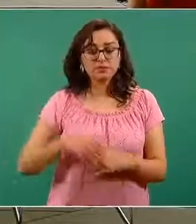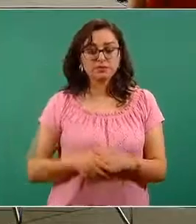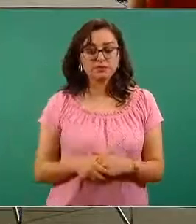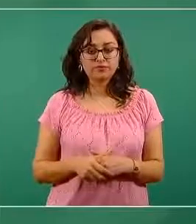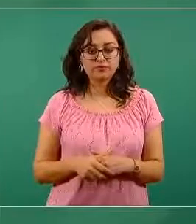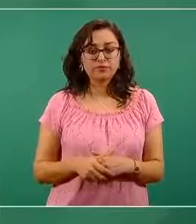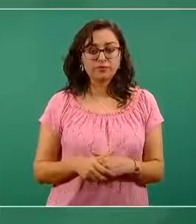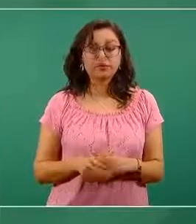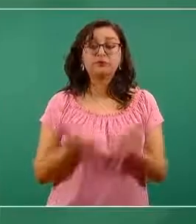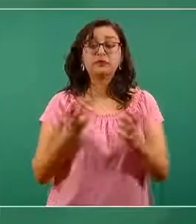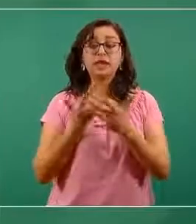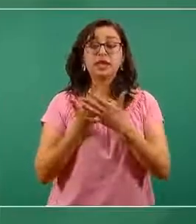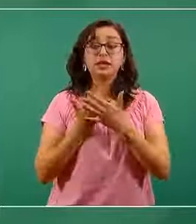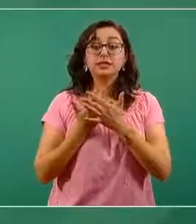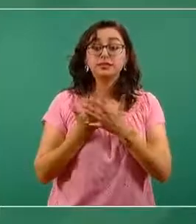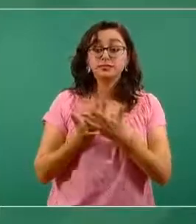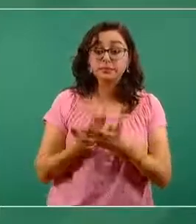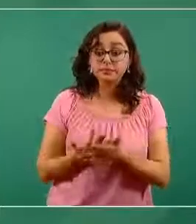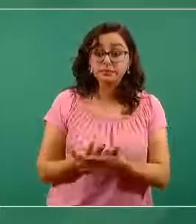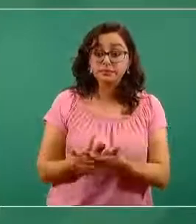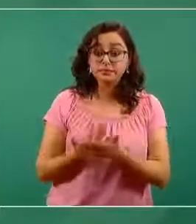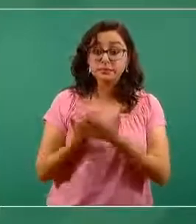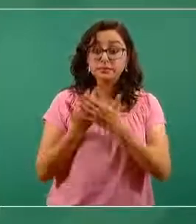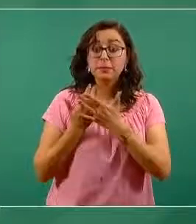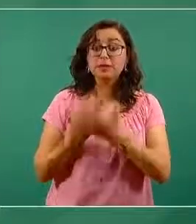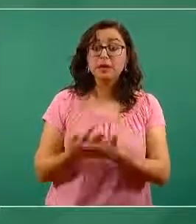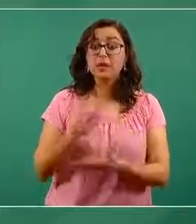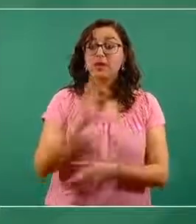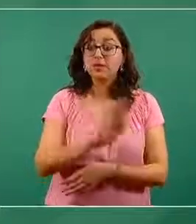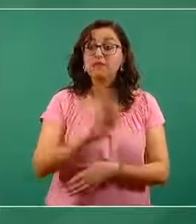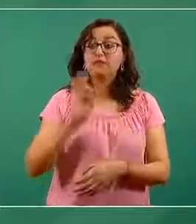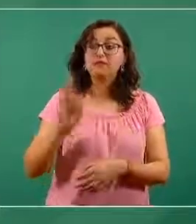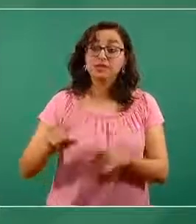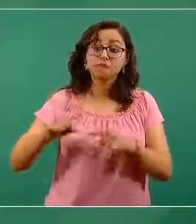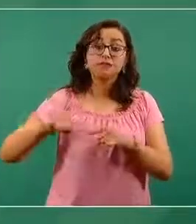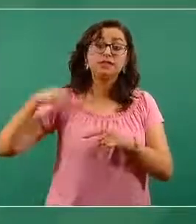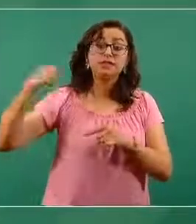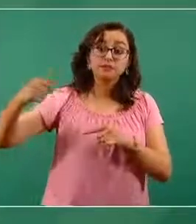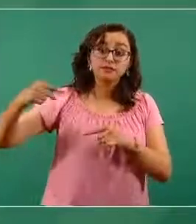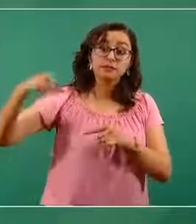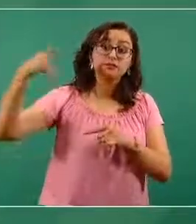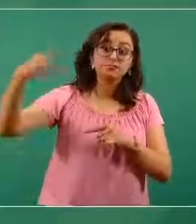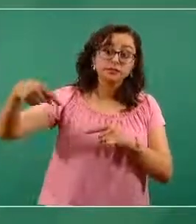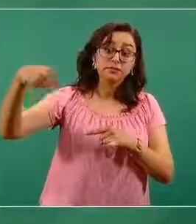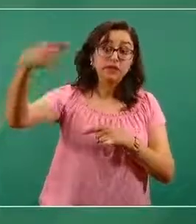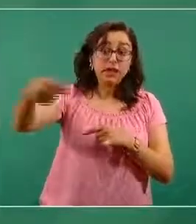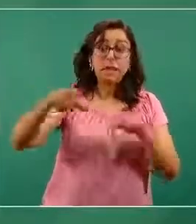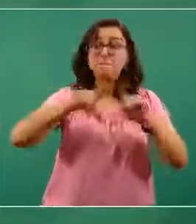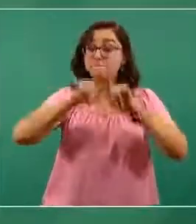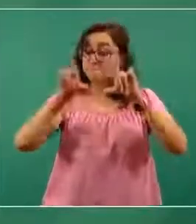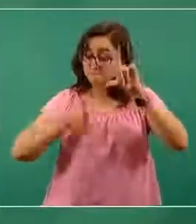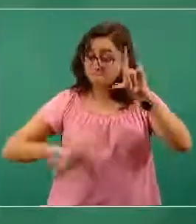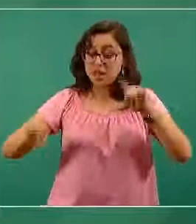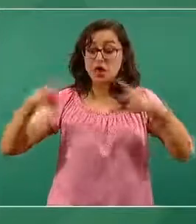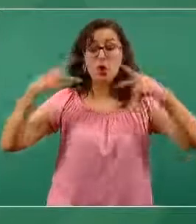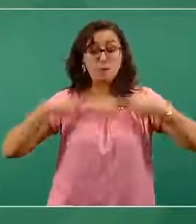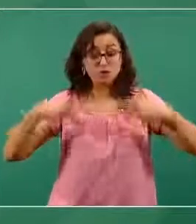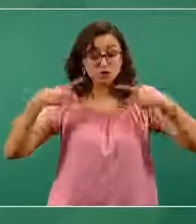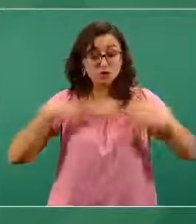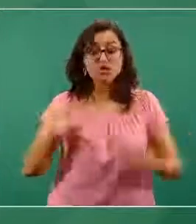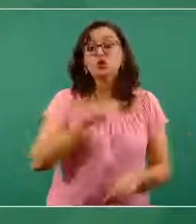Espere su turno, vamos a vacunarnos todas las personas en nuestro país que seamos susceptibles de